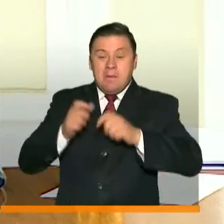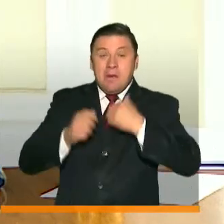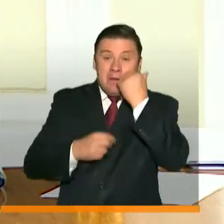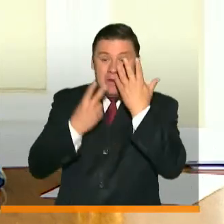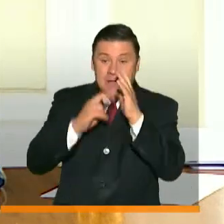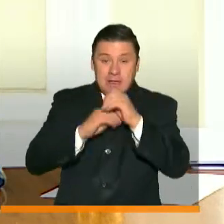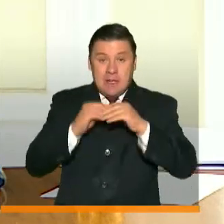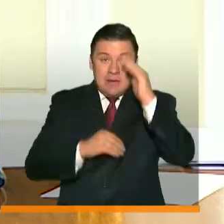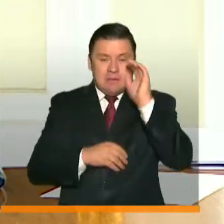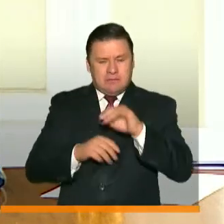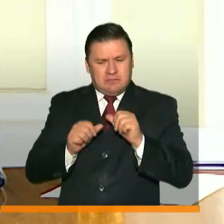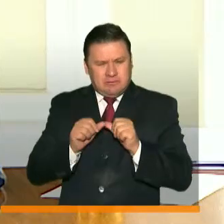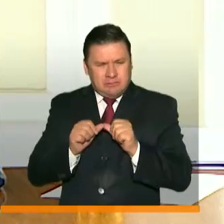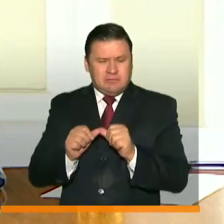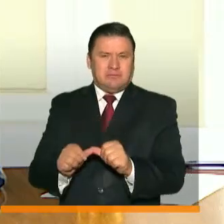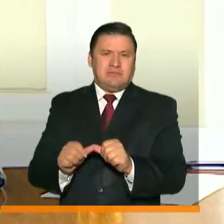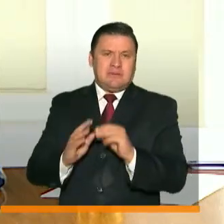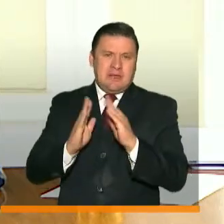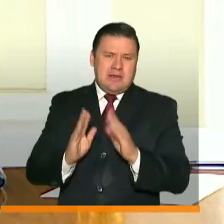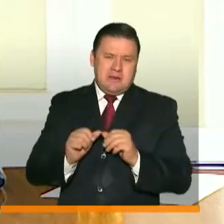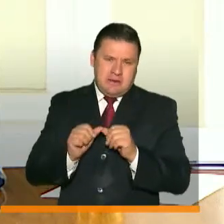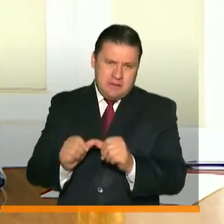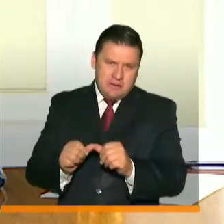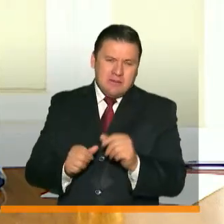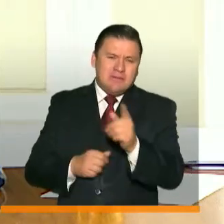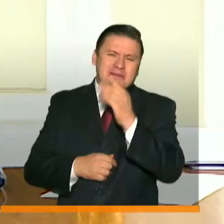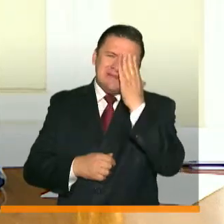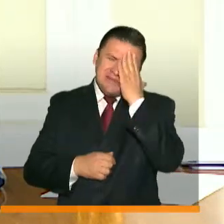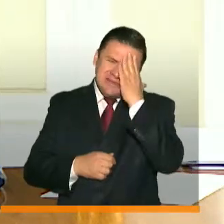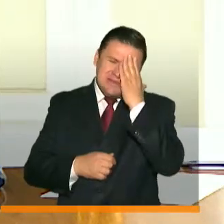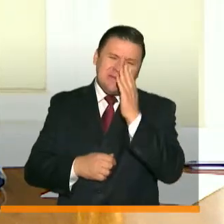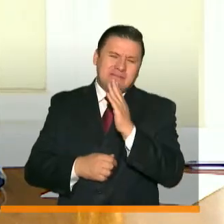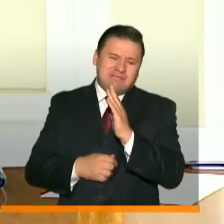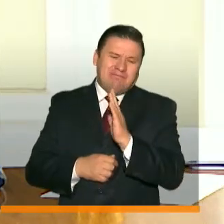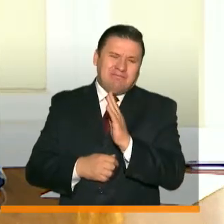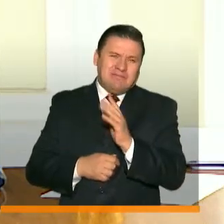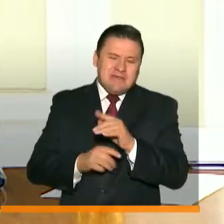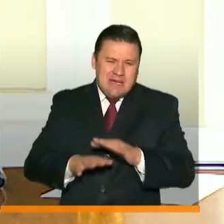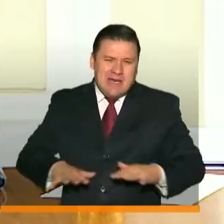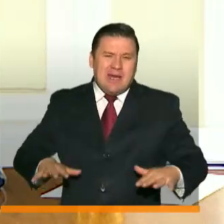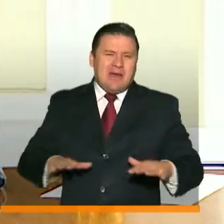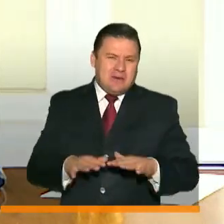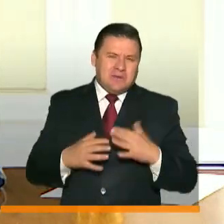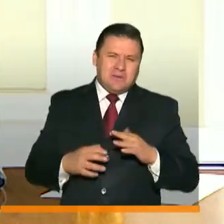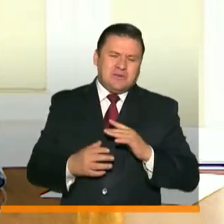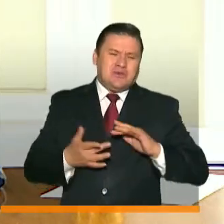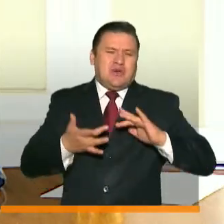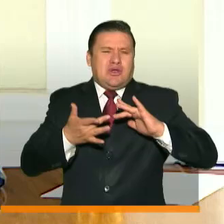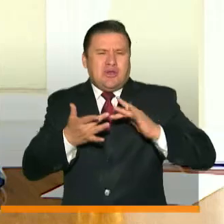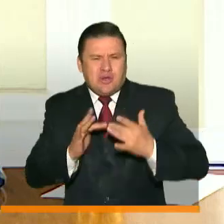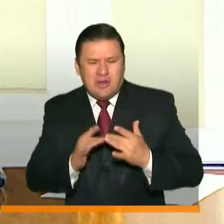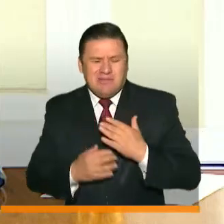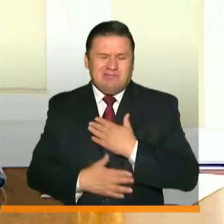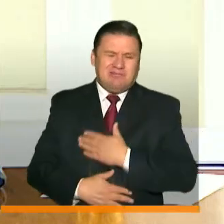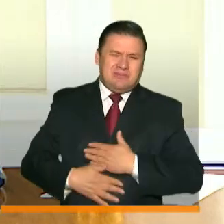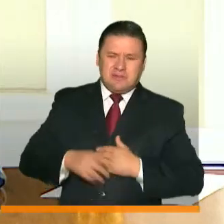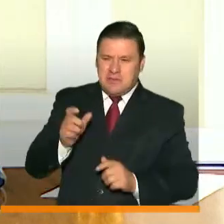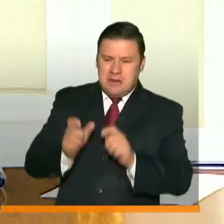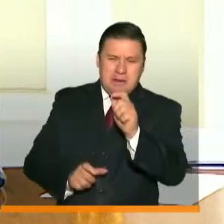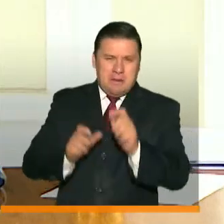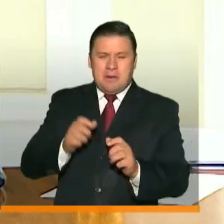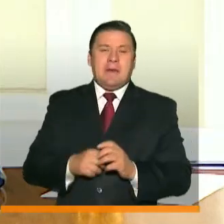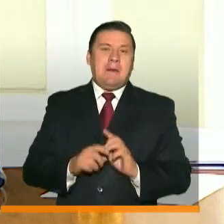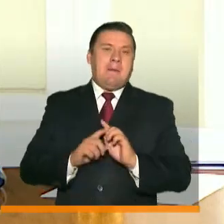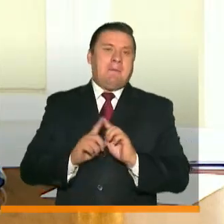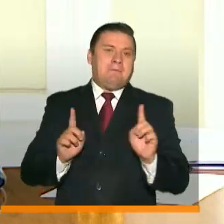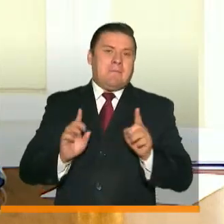mayores de 70 años permanezcan en sus casas. Sabemos que este ha sido un espacio muy doloroso e incómodo para muchos de ellos,